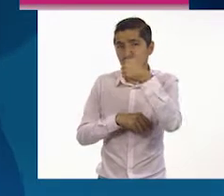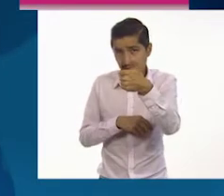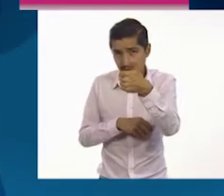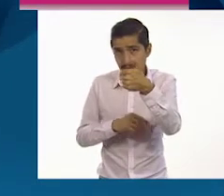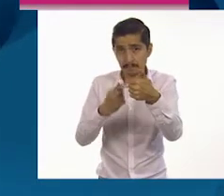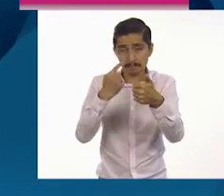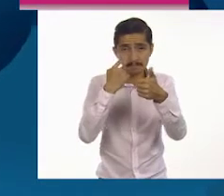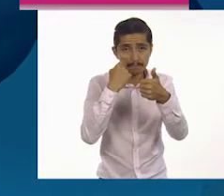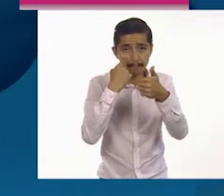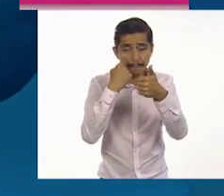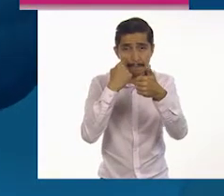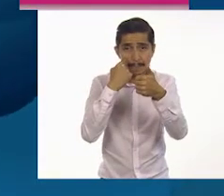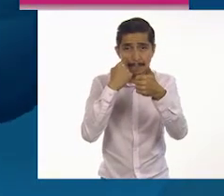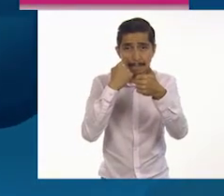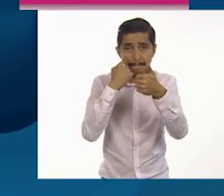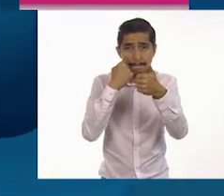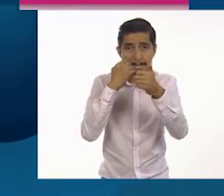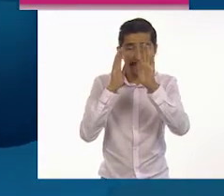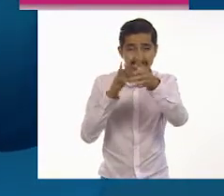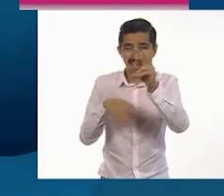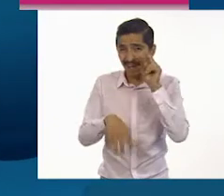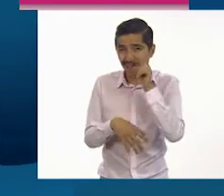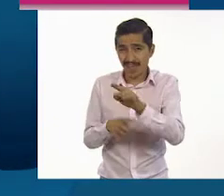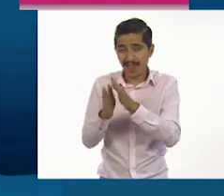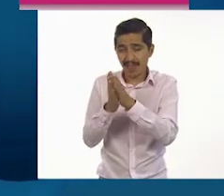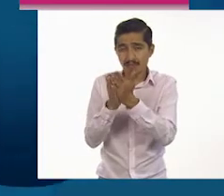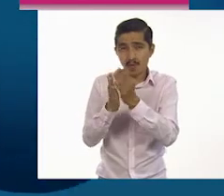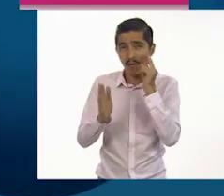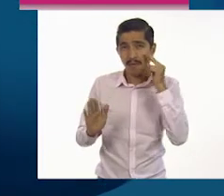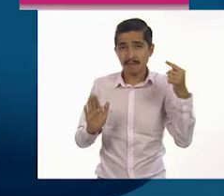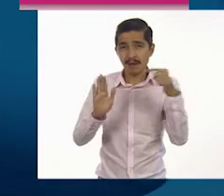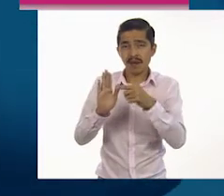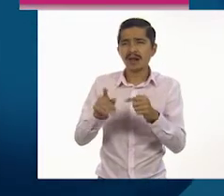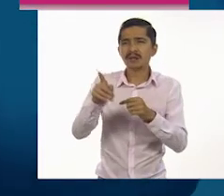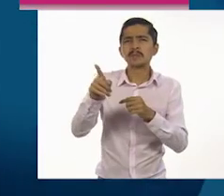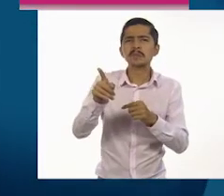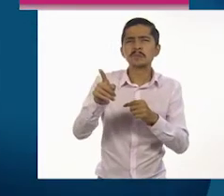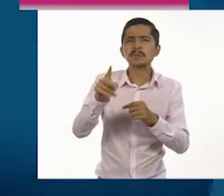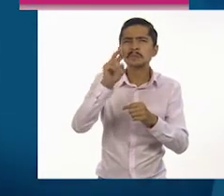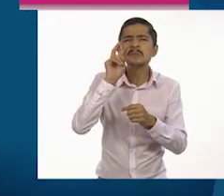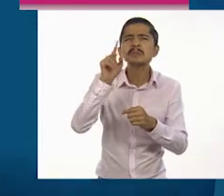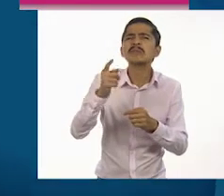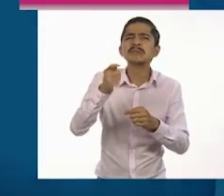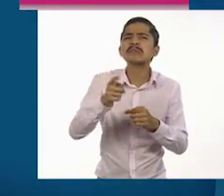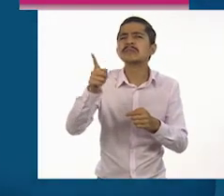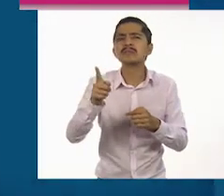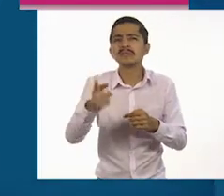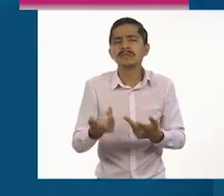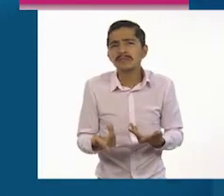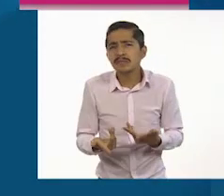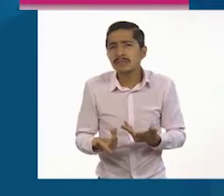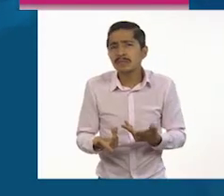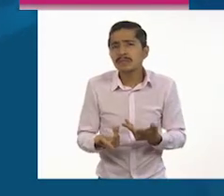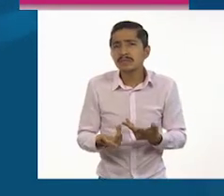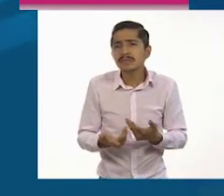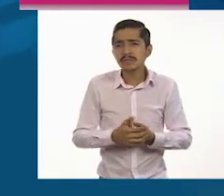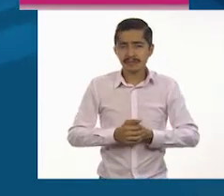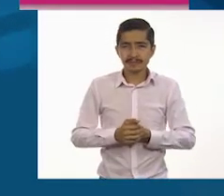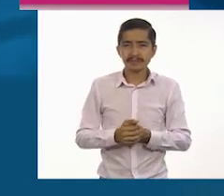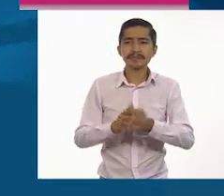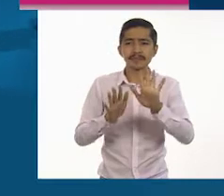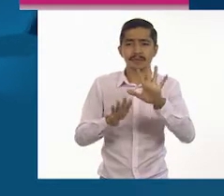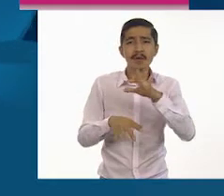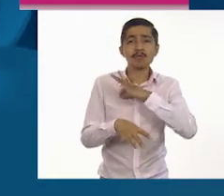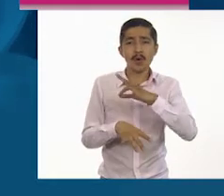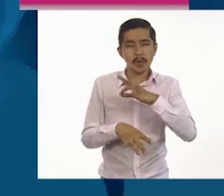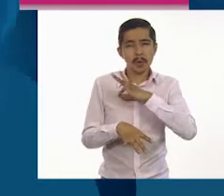estudiantes. Bien, bien. ¿Ya lo ubicaron bien? Díganme qué observan en él. Vamos a verlo. Bueno. ¿Puedo